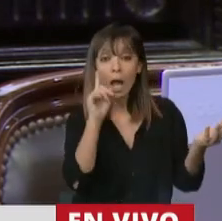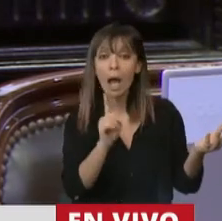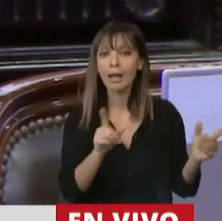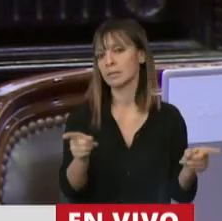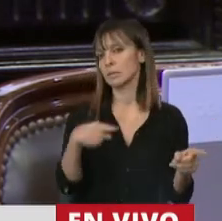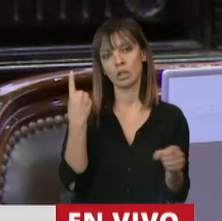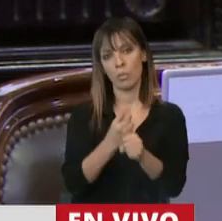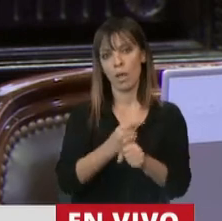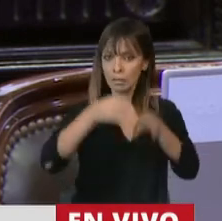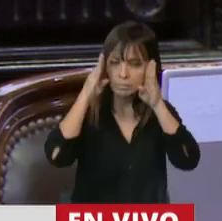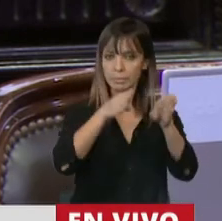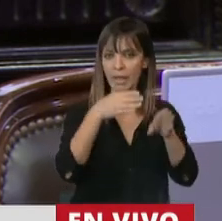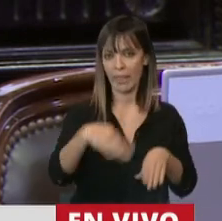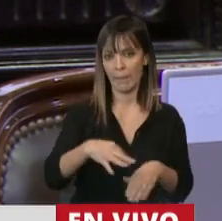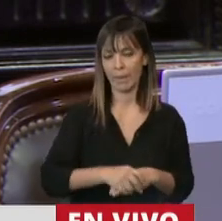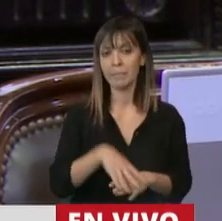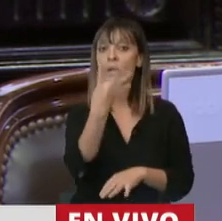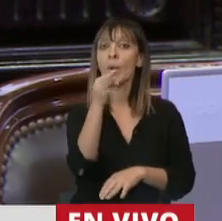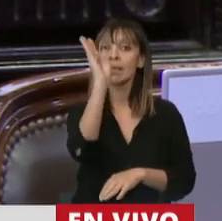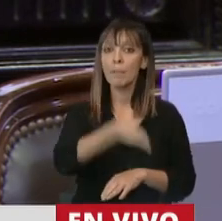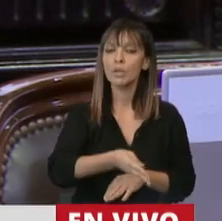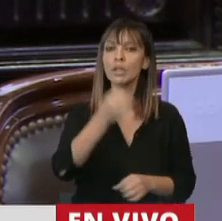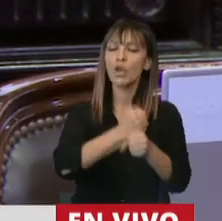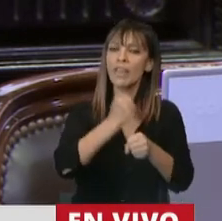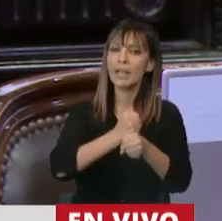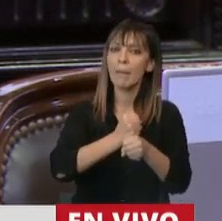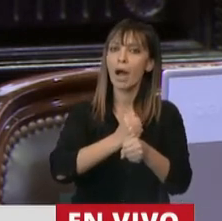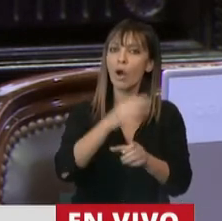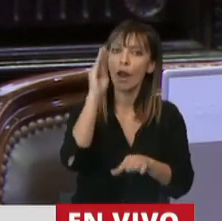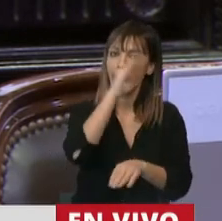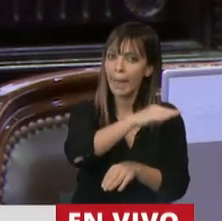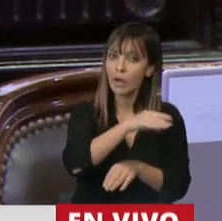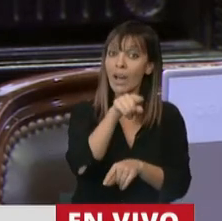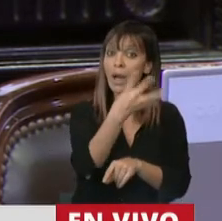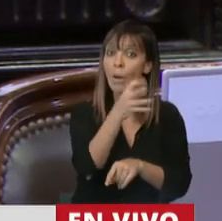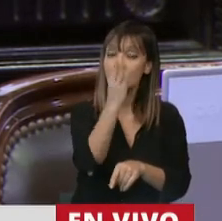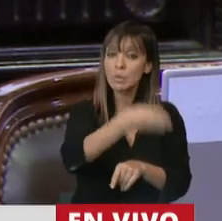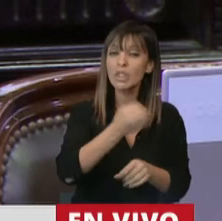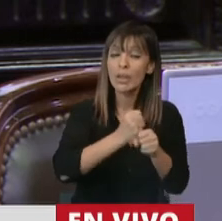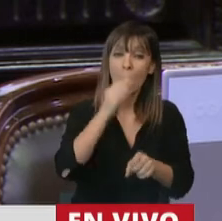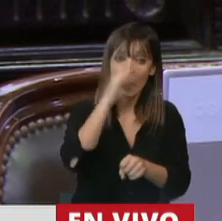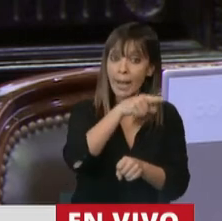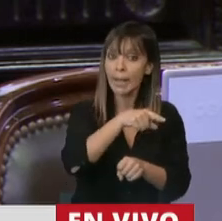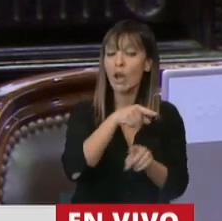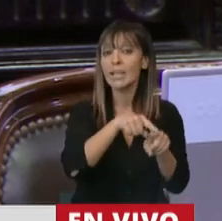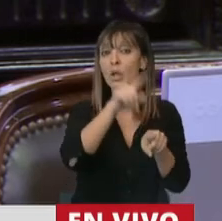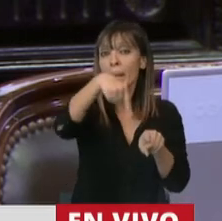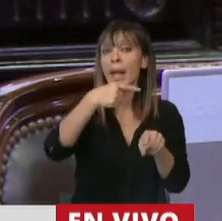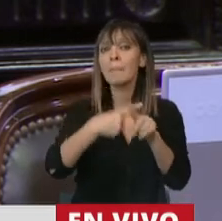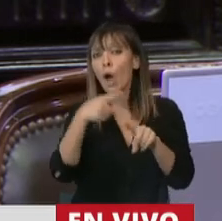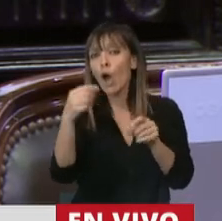realidad. Hay un 40% de trabajo no registrado. Y ese 40% de trabajo no registrado no es de